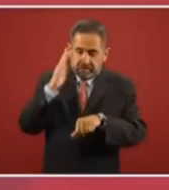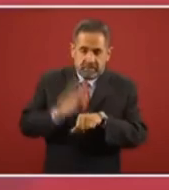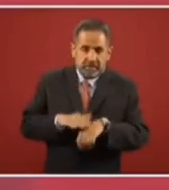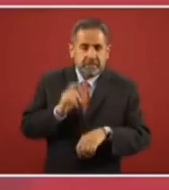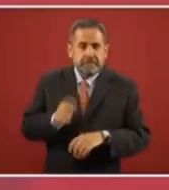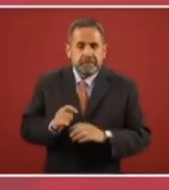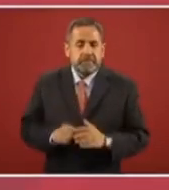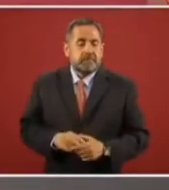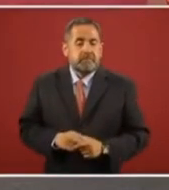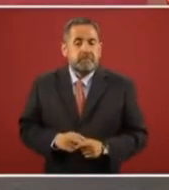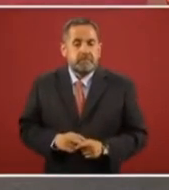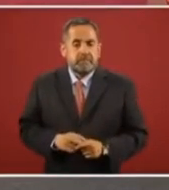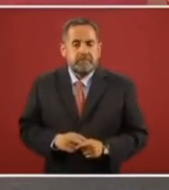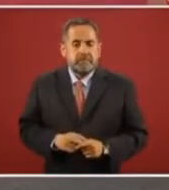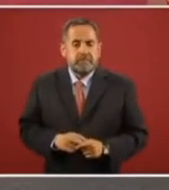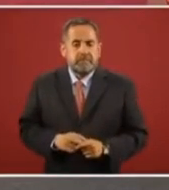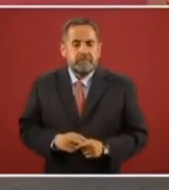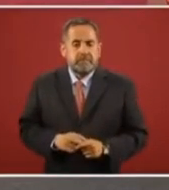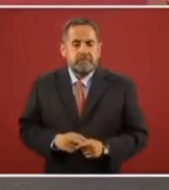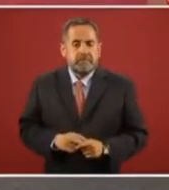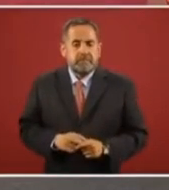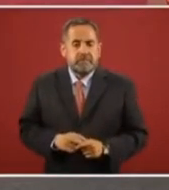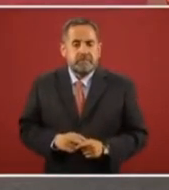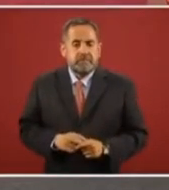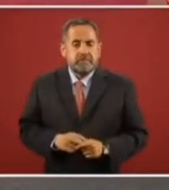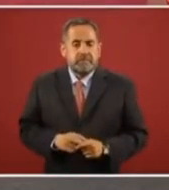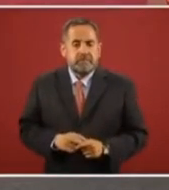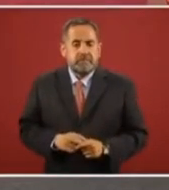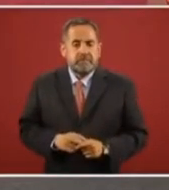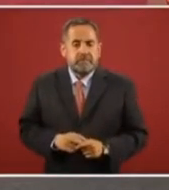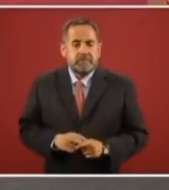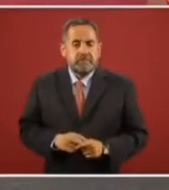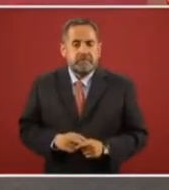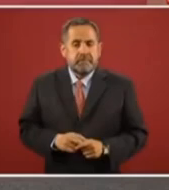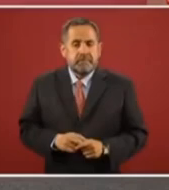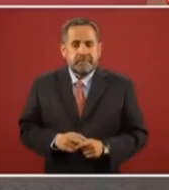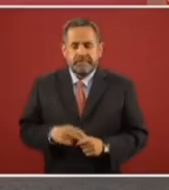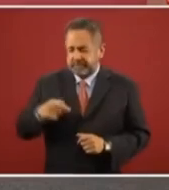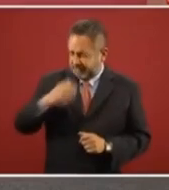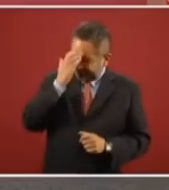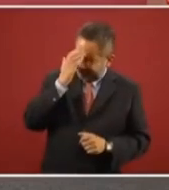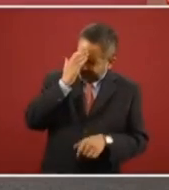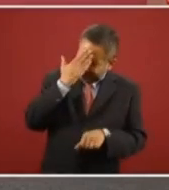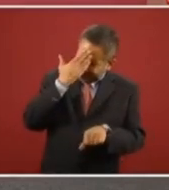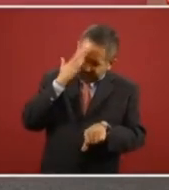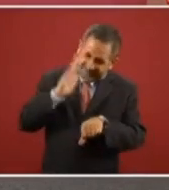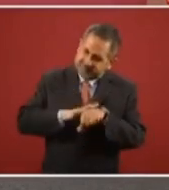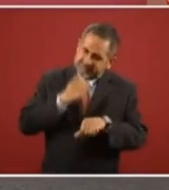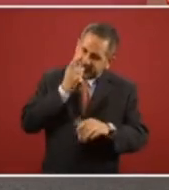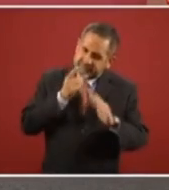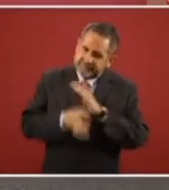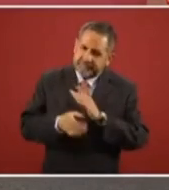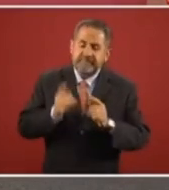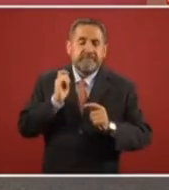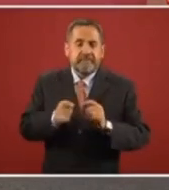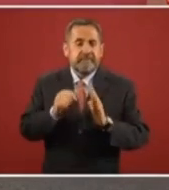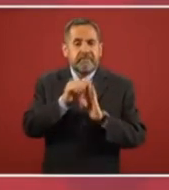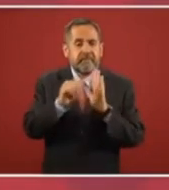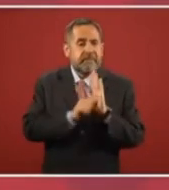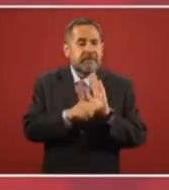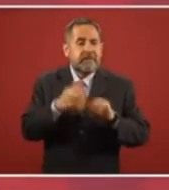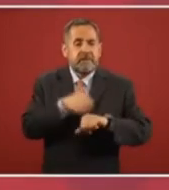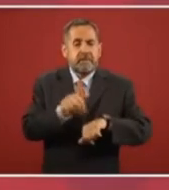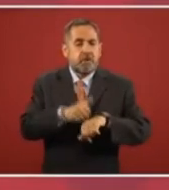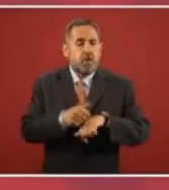conocer al delillo lo que dice el artículo